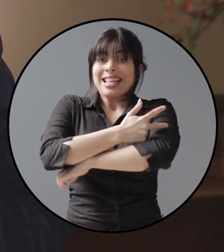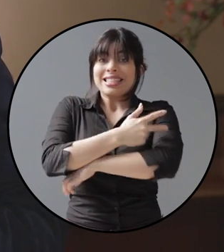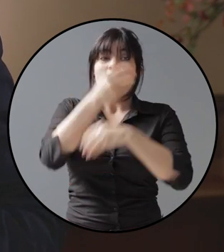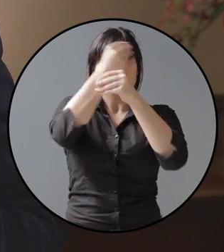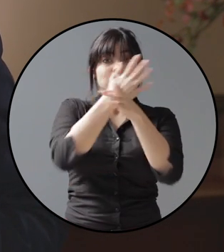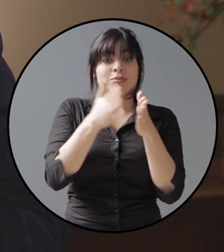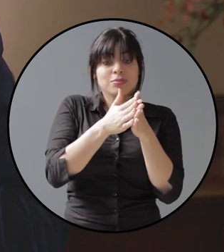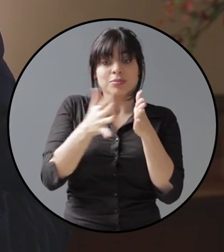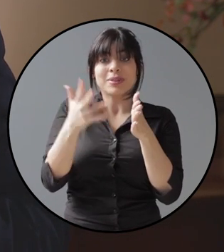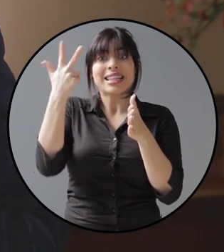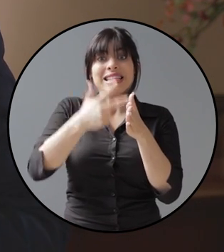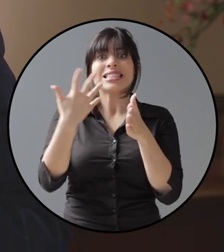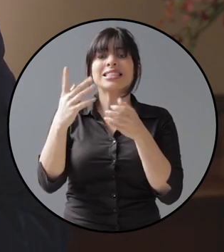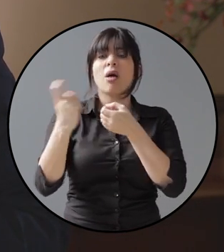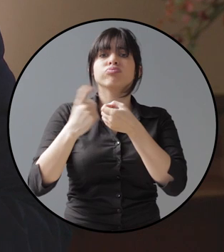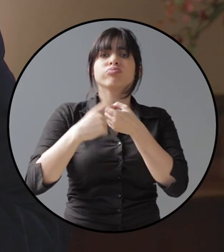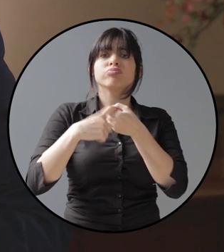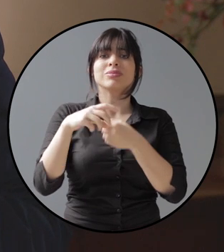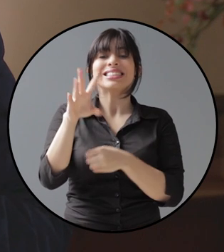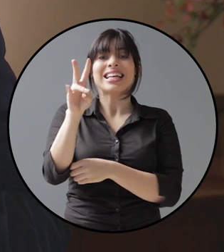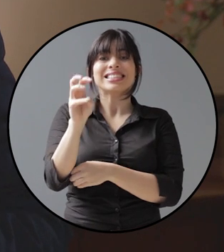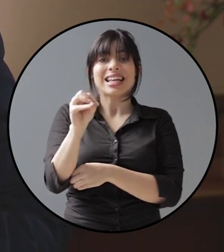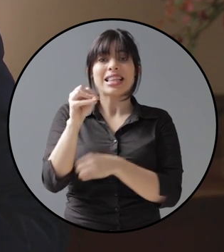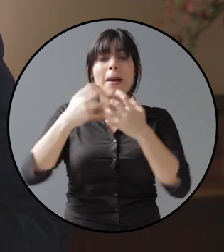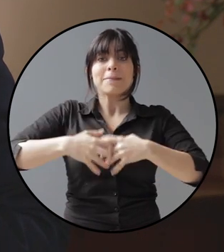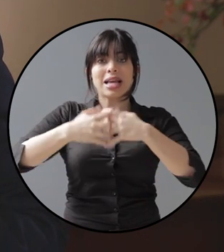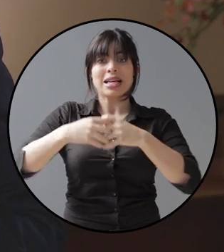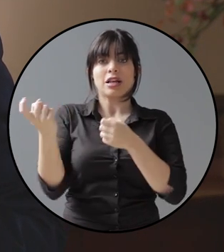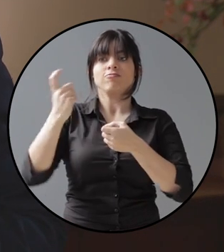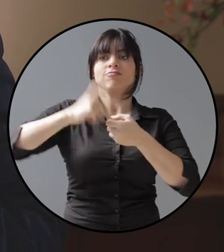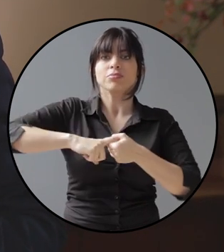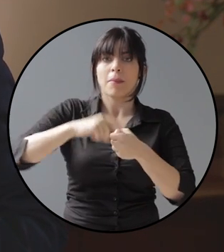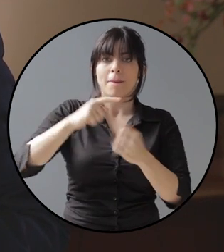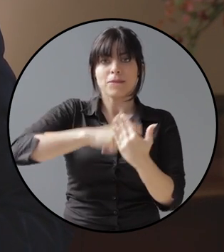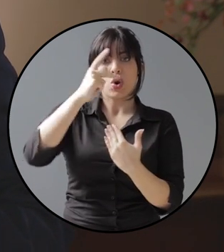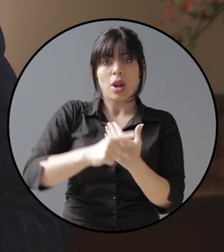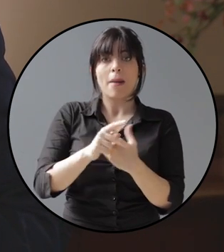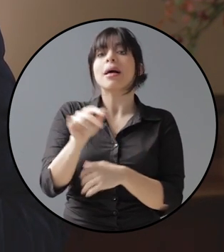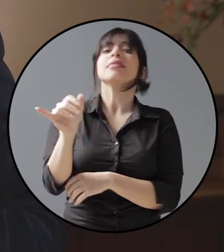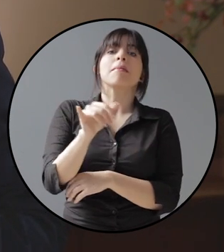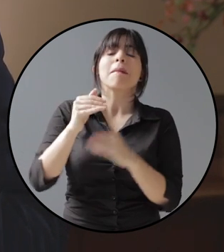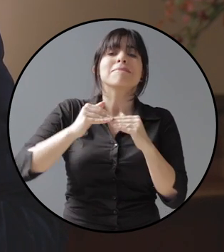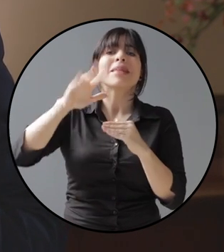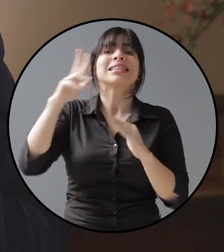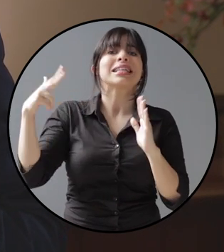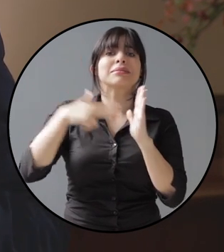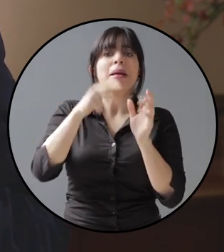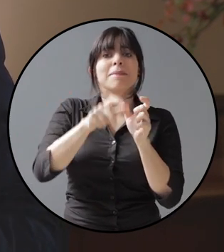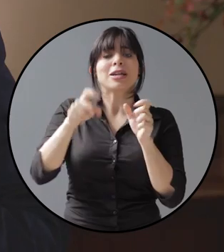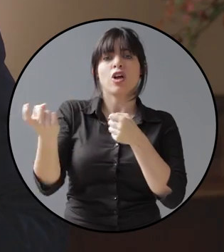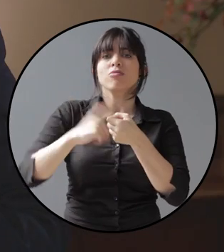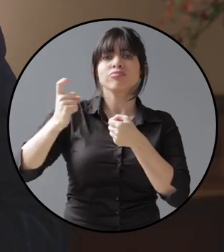después del anuncio, ya había casi 70 empresas registradas para incorporarse en el programa, así como más de 3.000